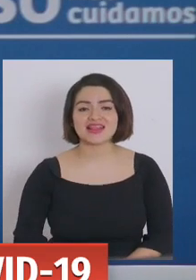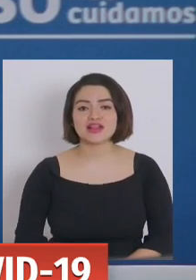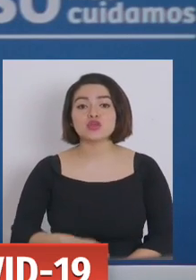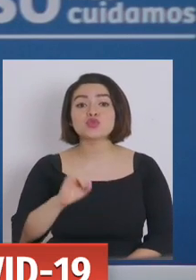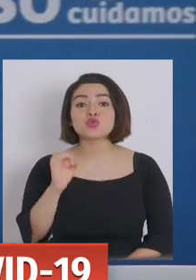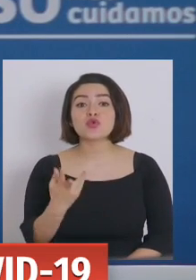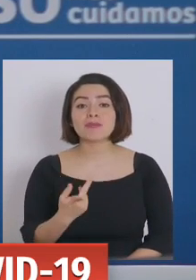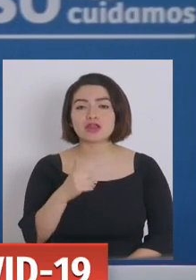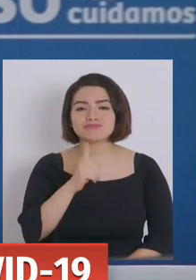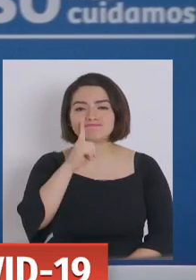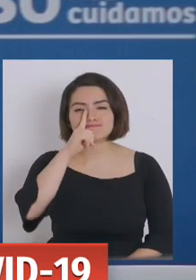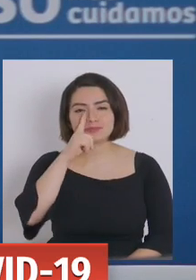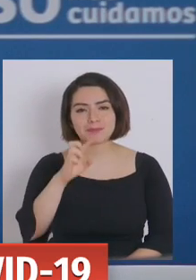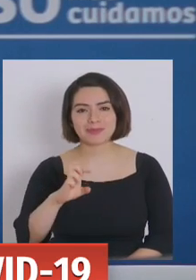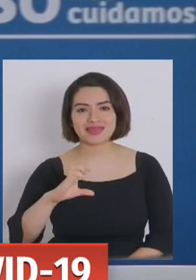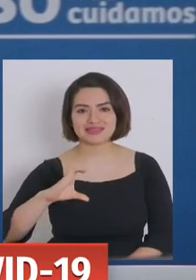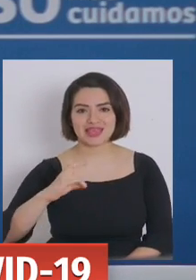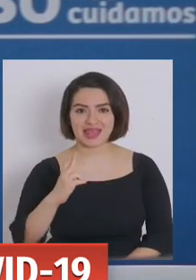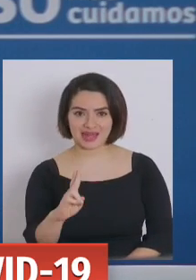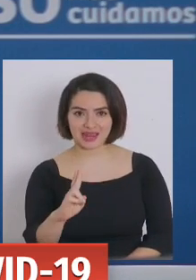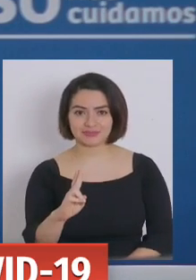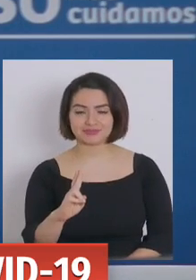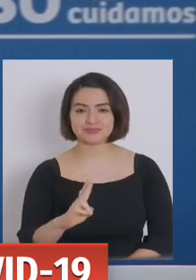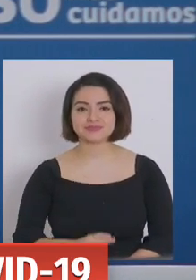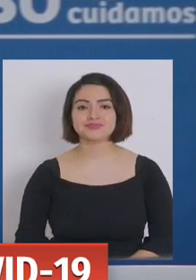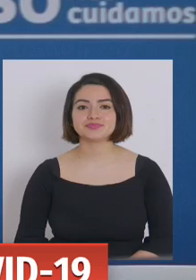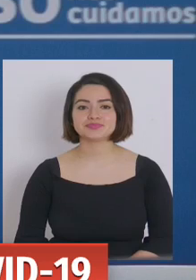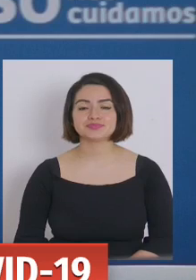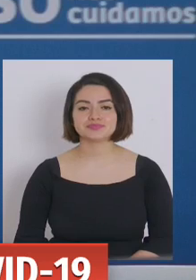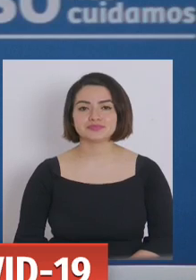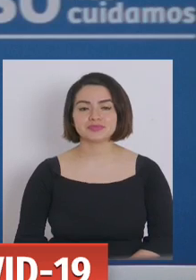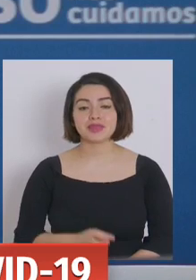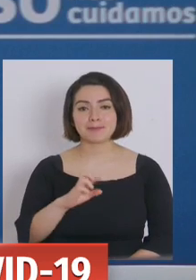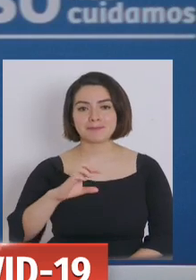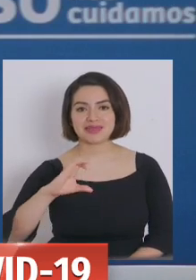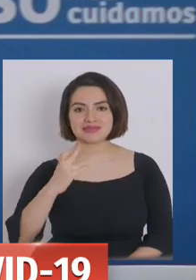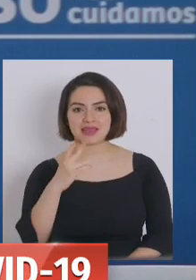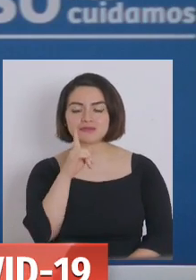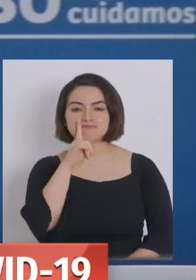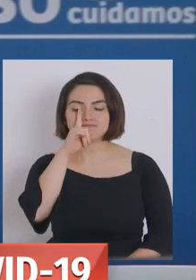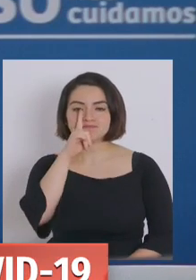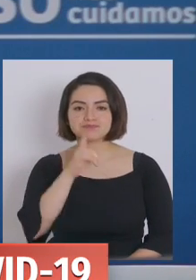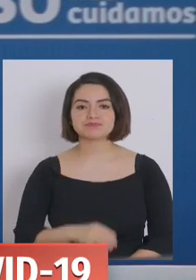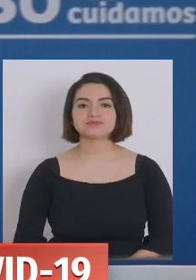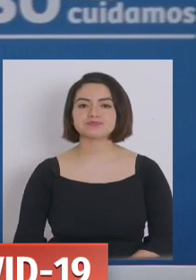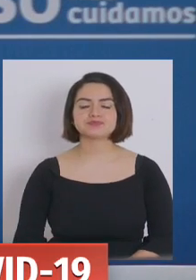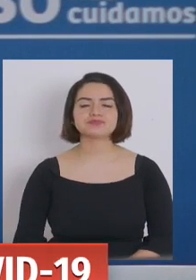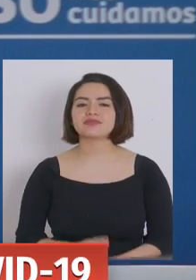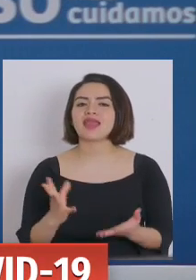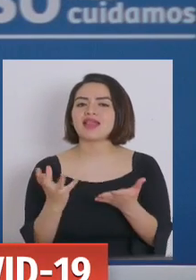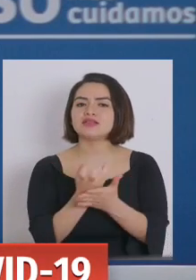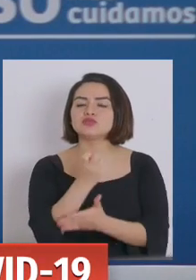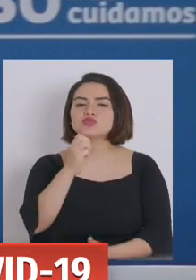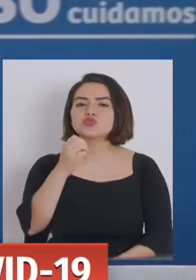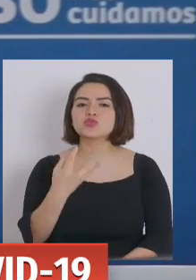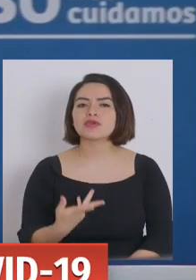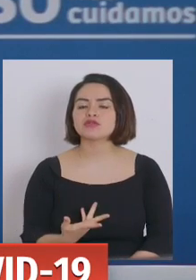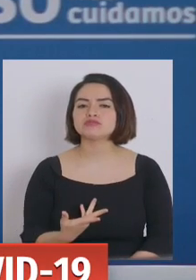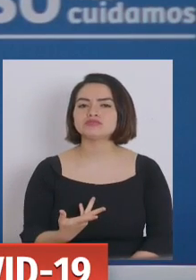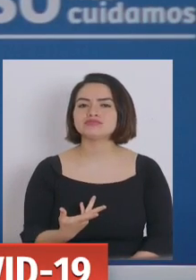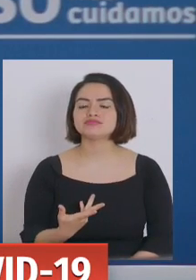exámenes de reacción de polimerasa en cadena, conocida como PCR, alcanzan a una cifra